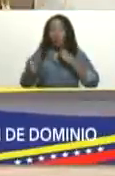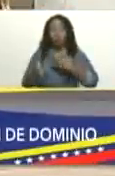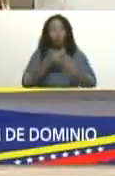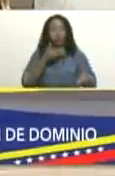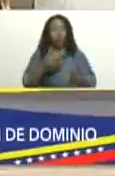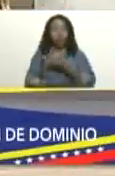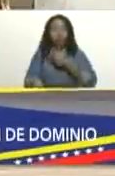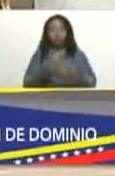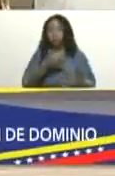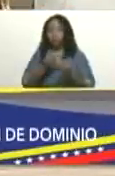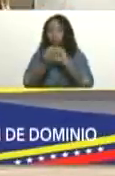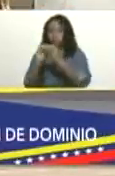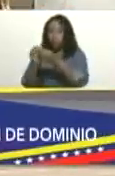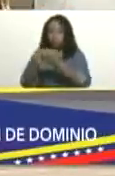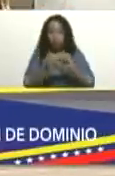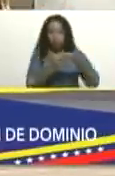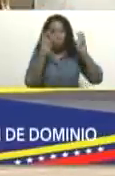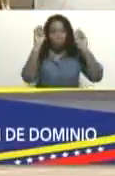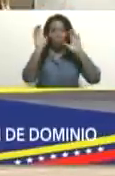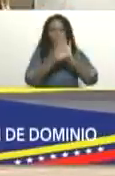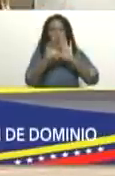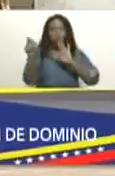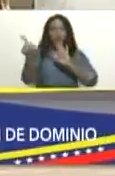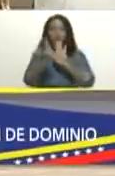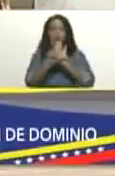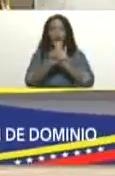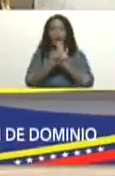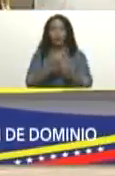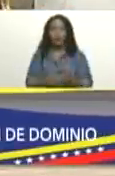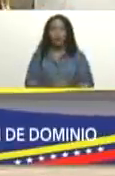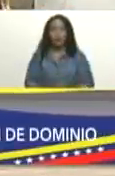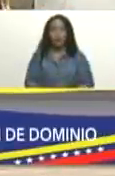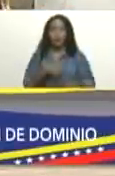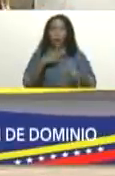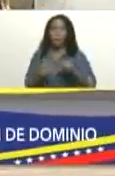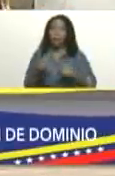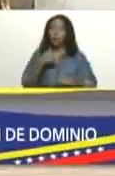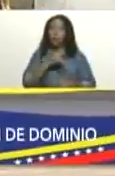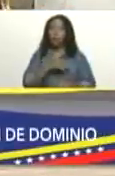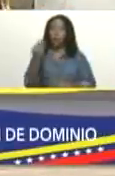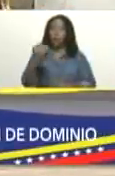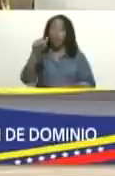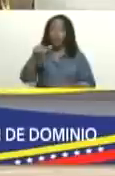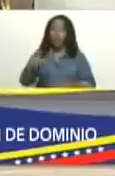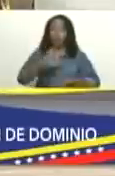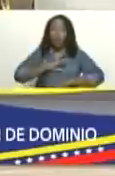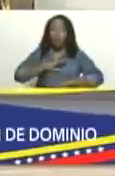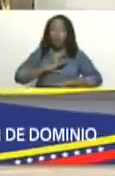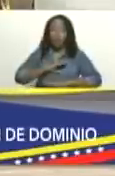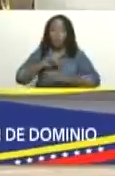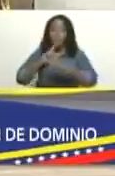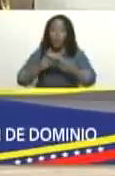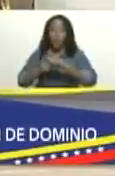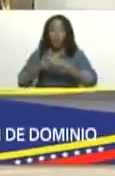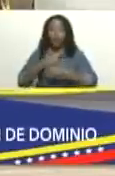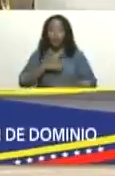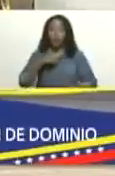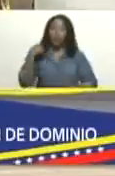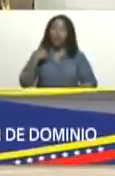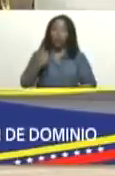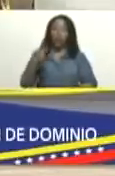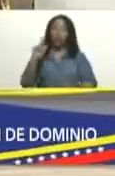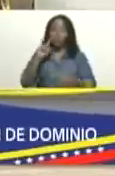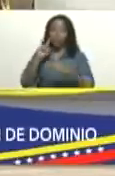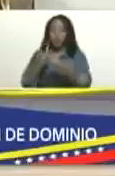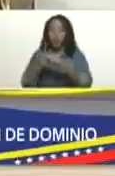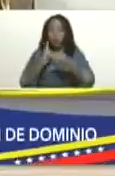en el marco de la constitución y las leyes pero nosotros además de estos bienes incautados nosotros tenemos que conseguir